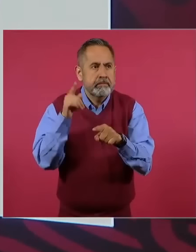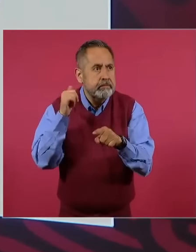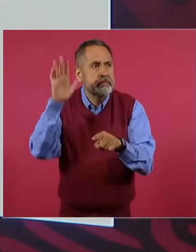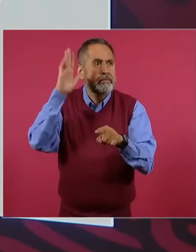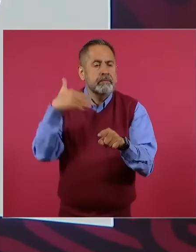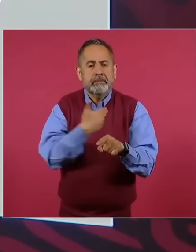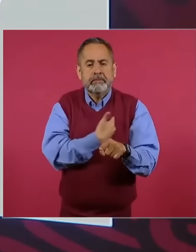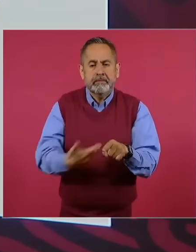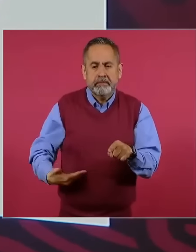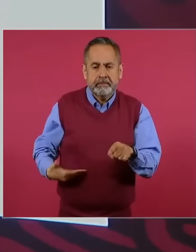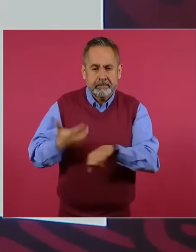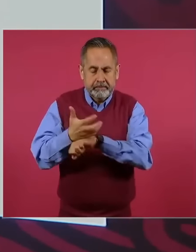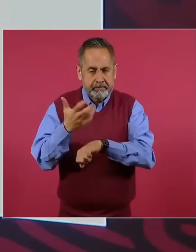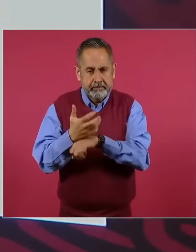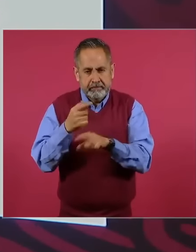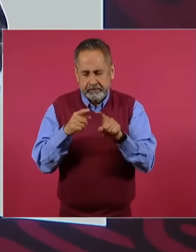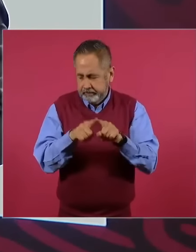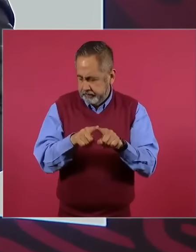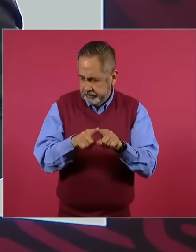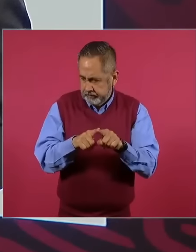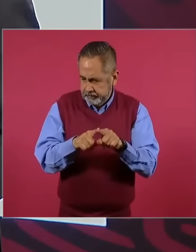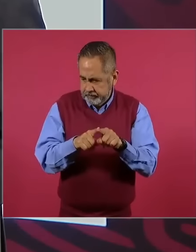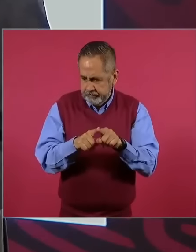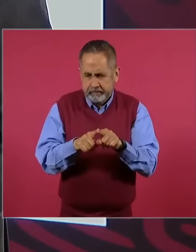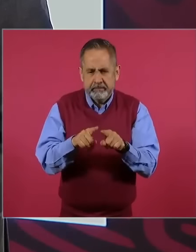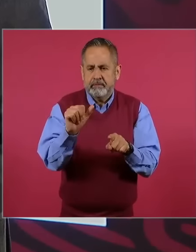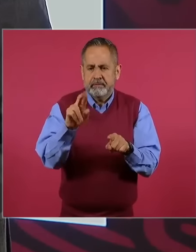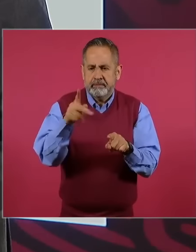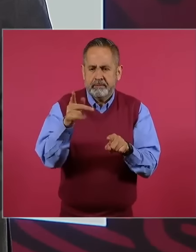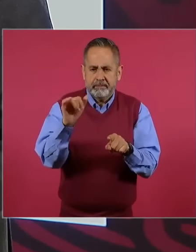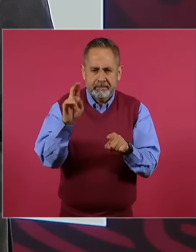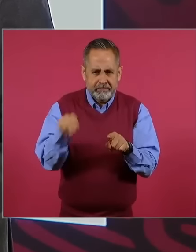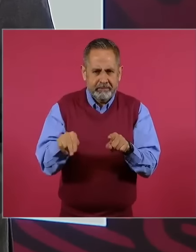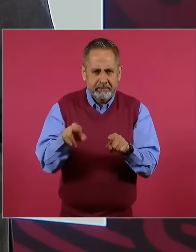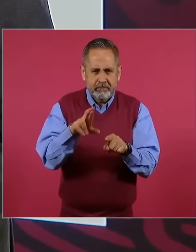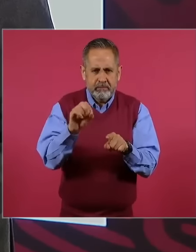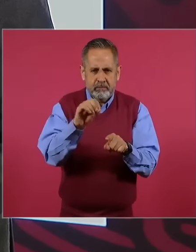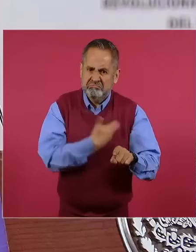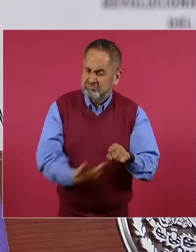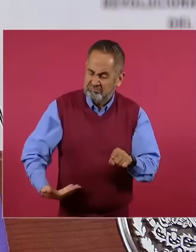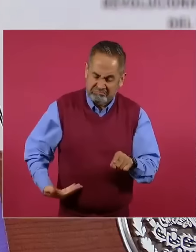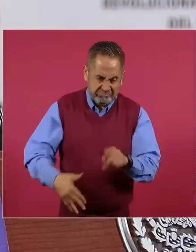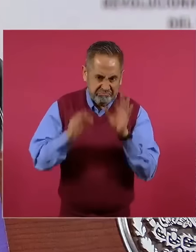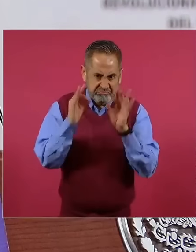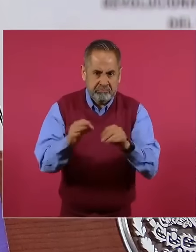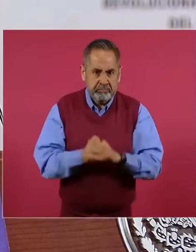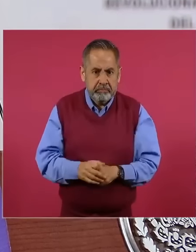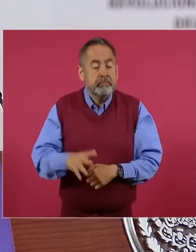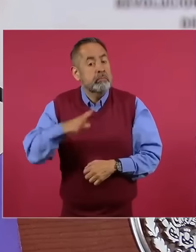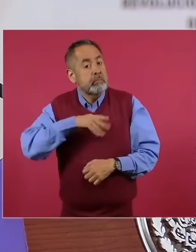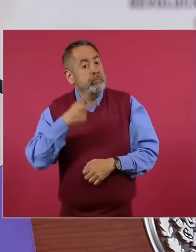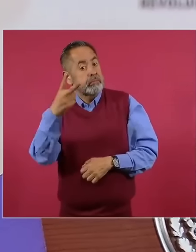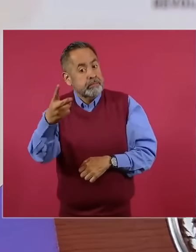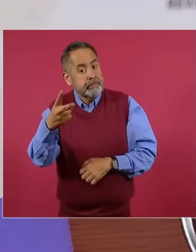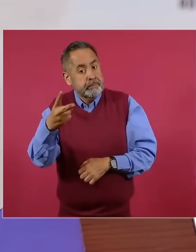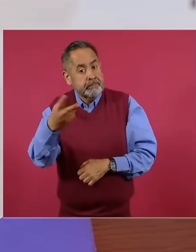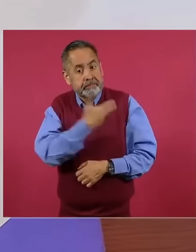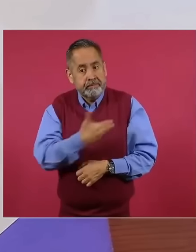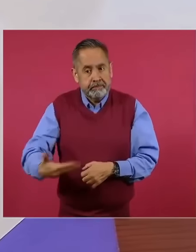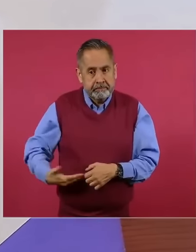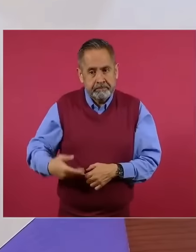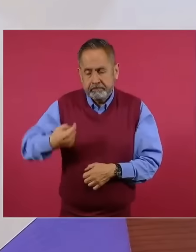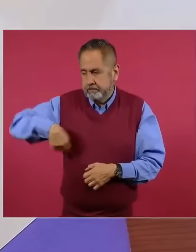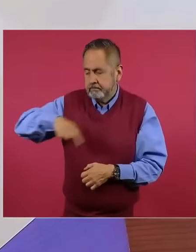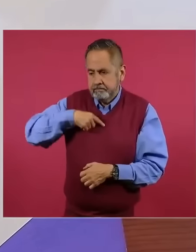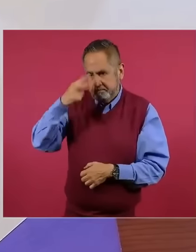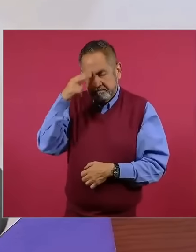de Estados Unidos era Franklin delano Roosevelt, claro, un gran presidente. Hay dos presidentes que nosotros